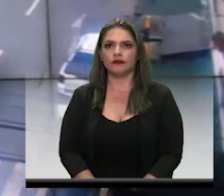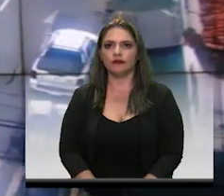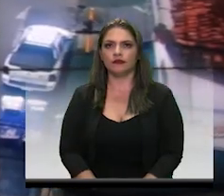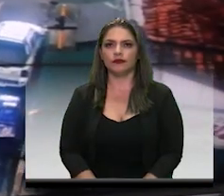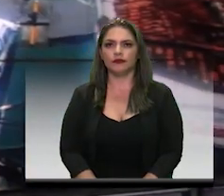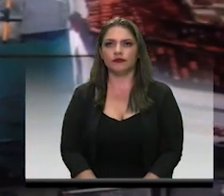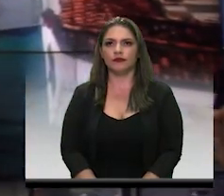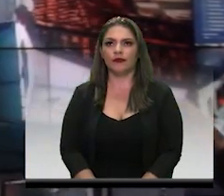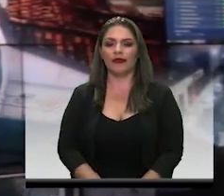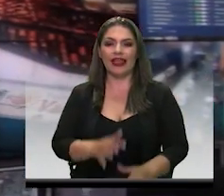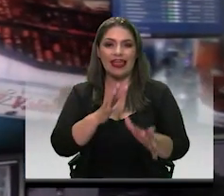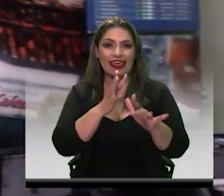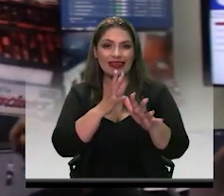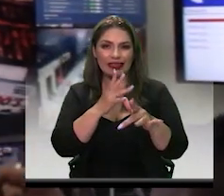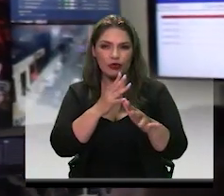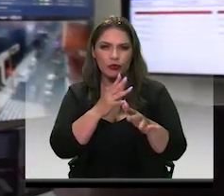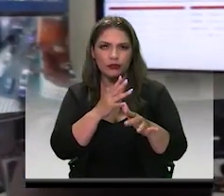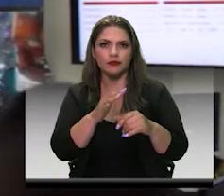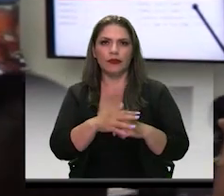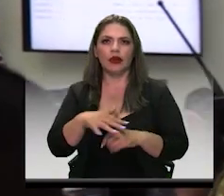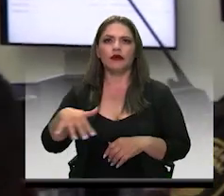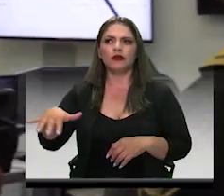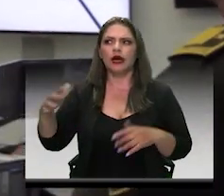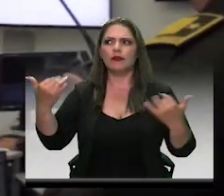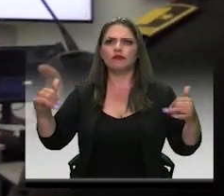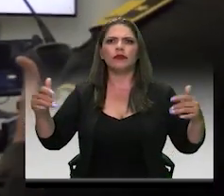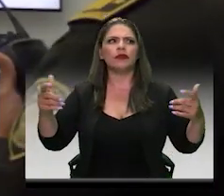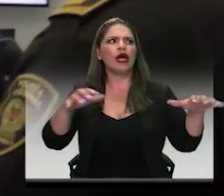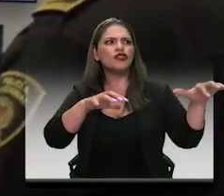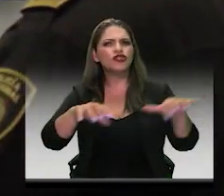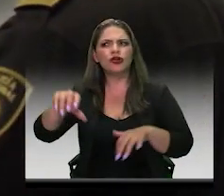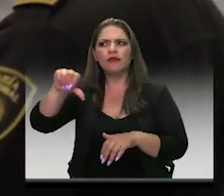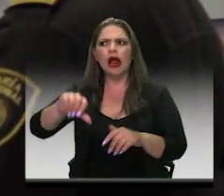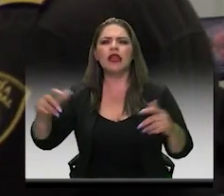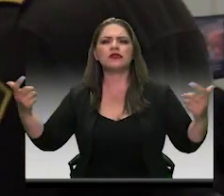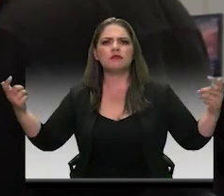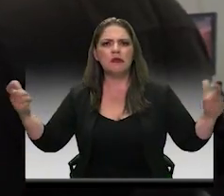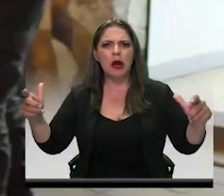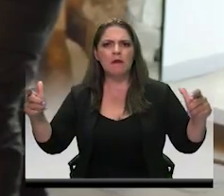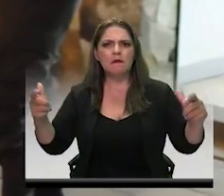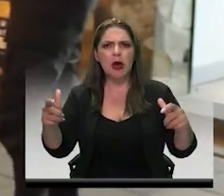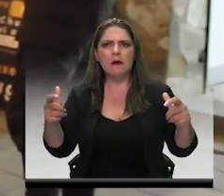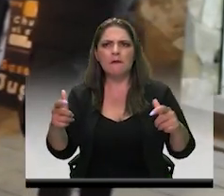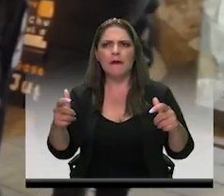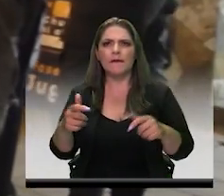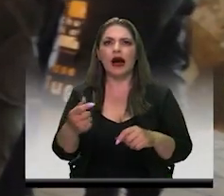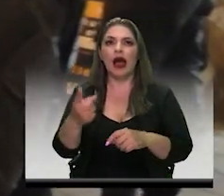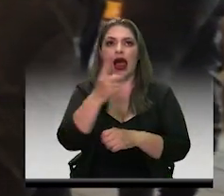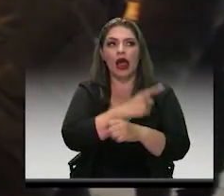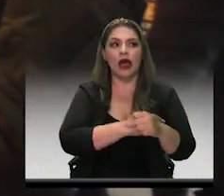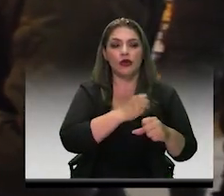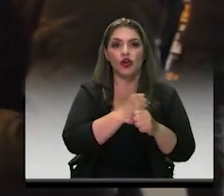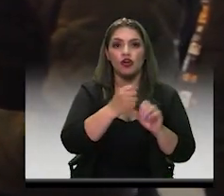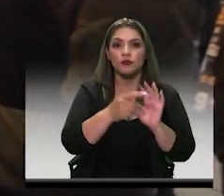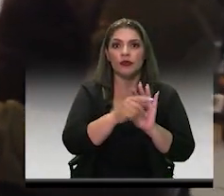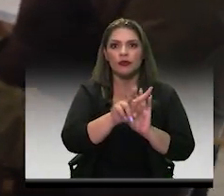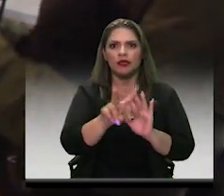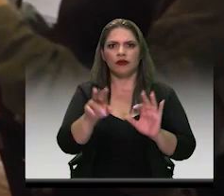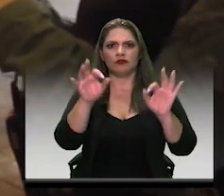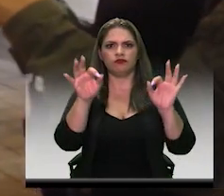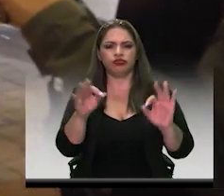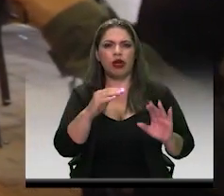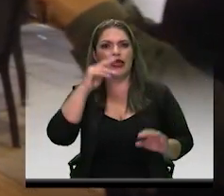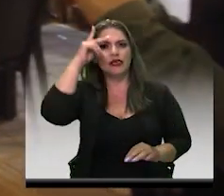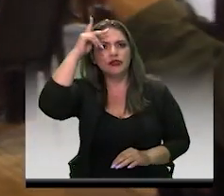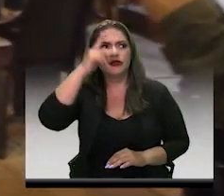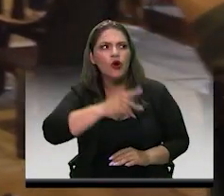Itagüí viene en una reducción constante de delitos, el 2022 se convirtió en el año más seguro en la historia de la